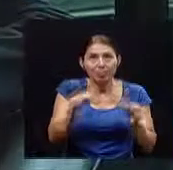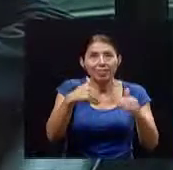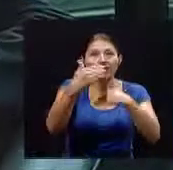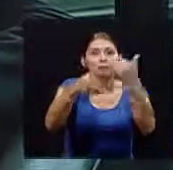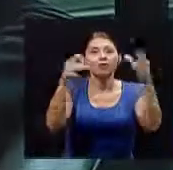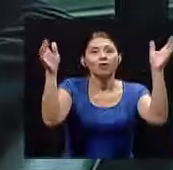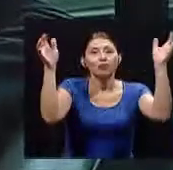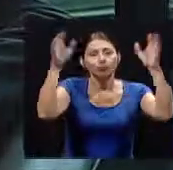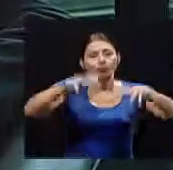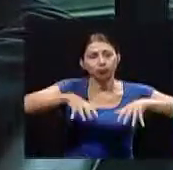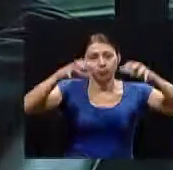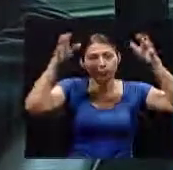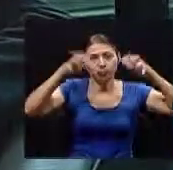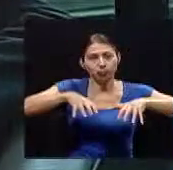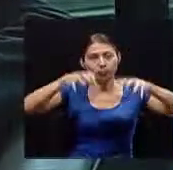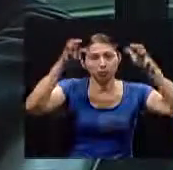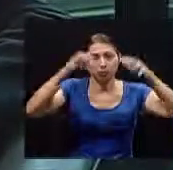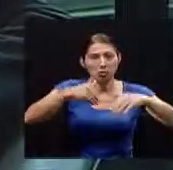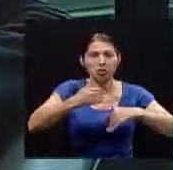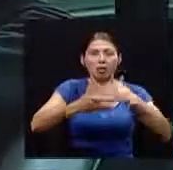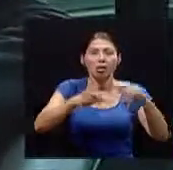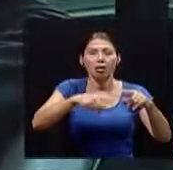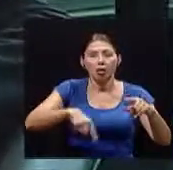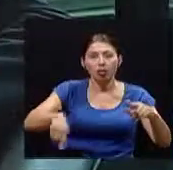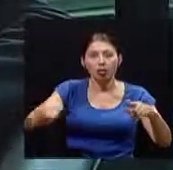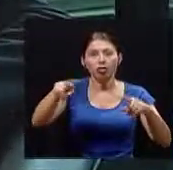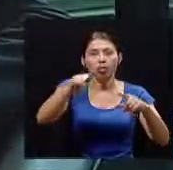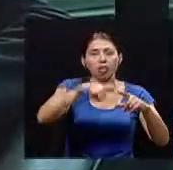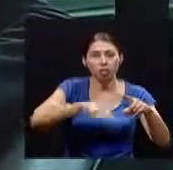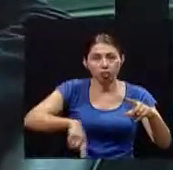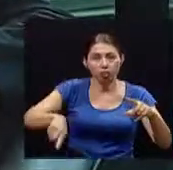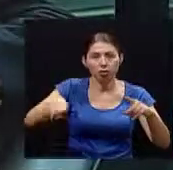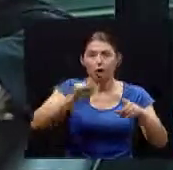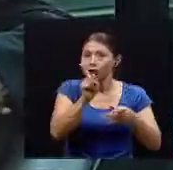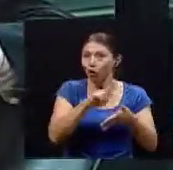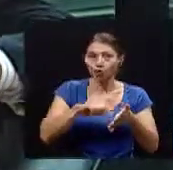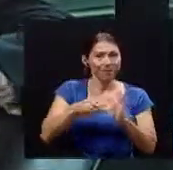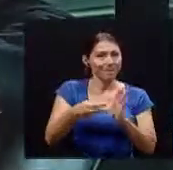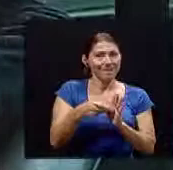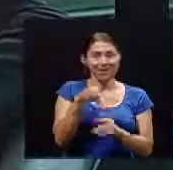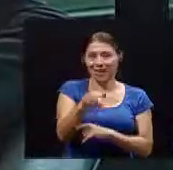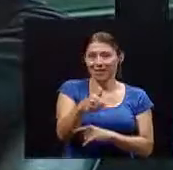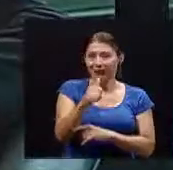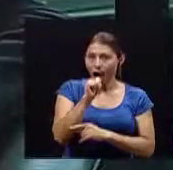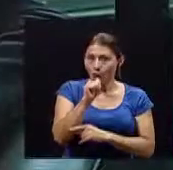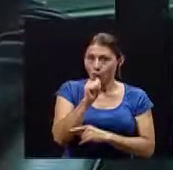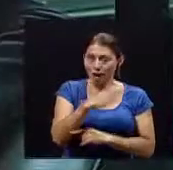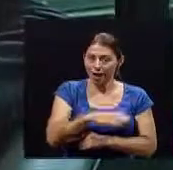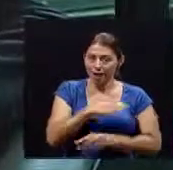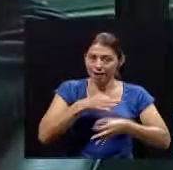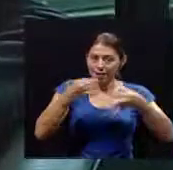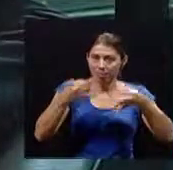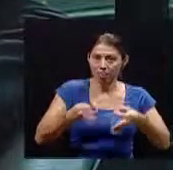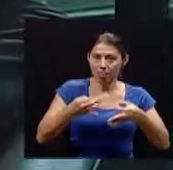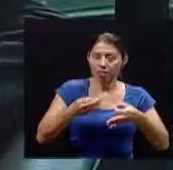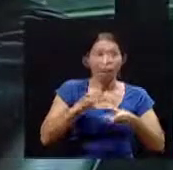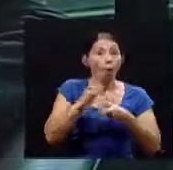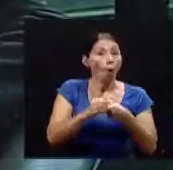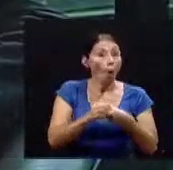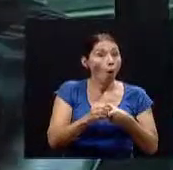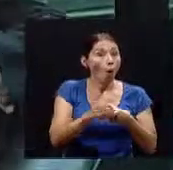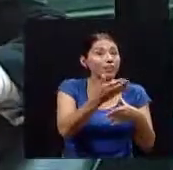esa agua tiene la calidad o está adecuadamente distribuida en el espacio